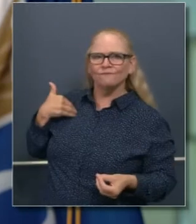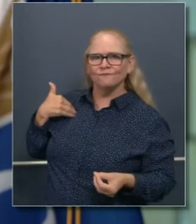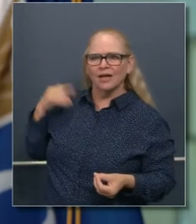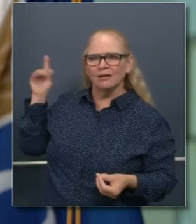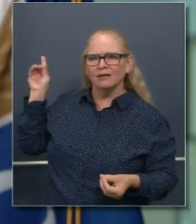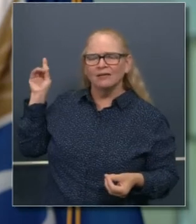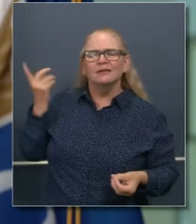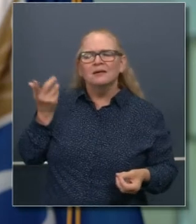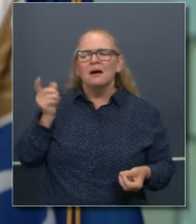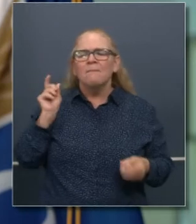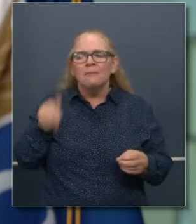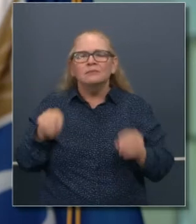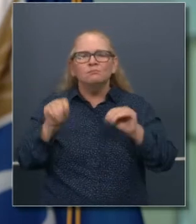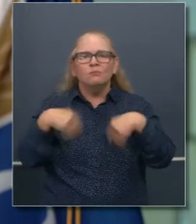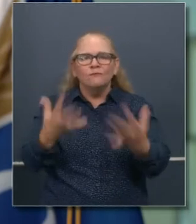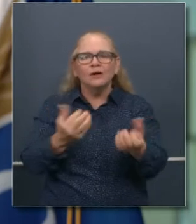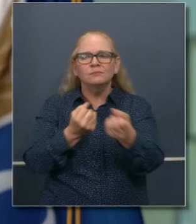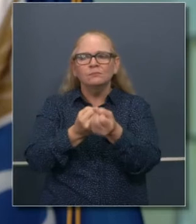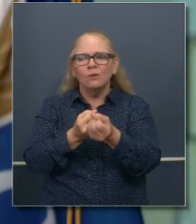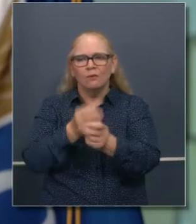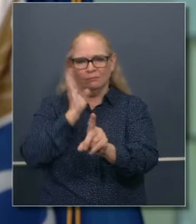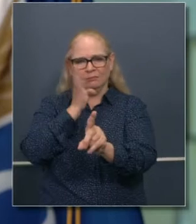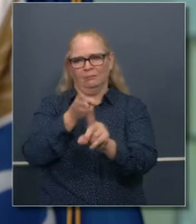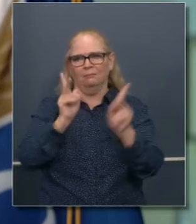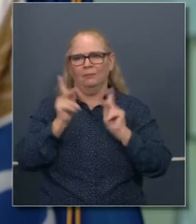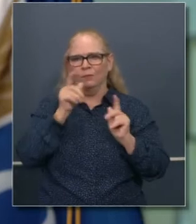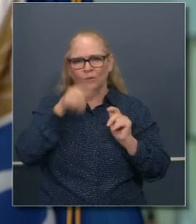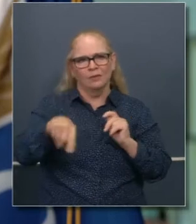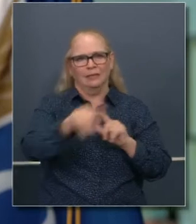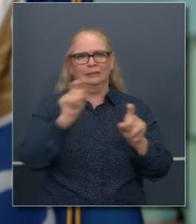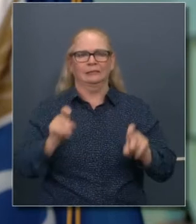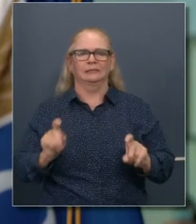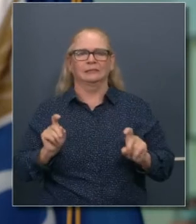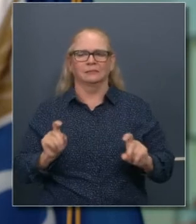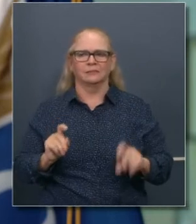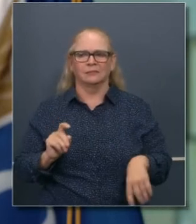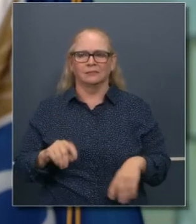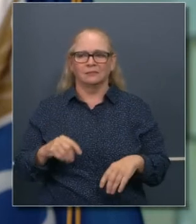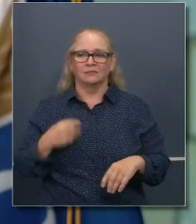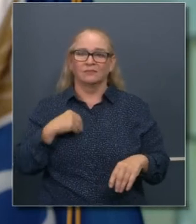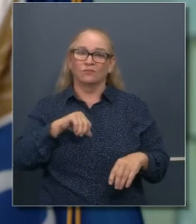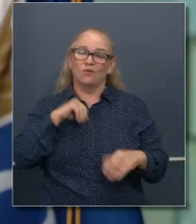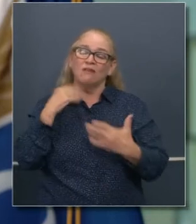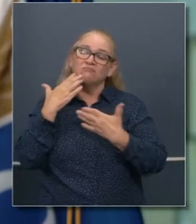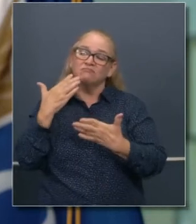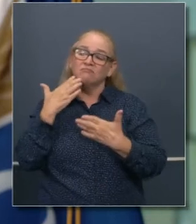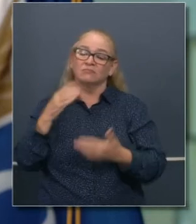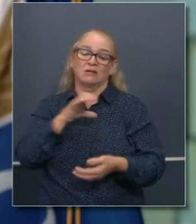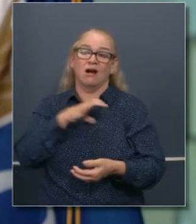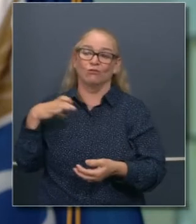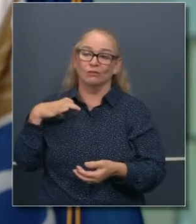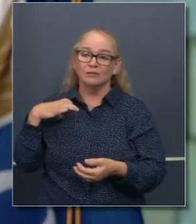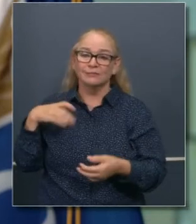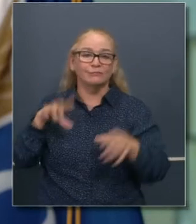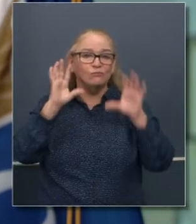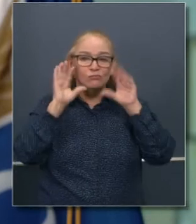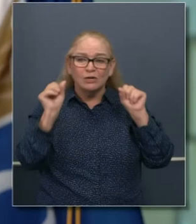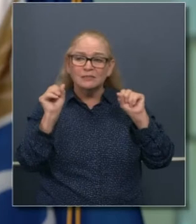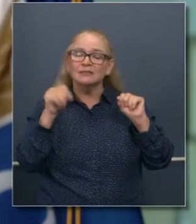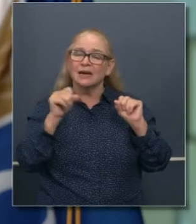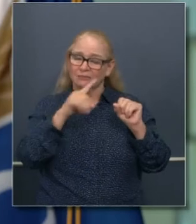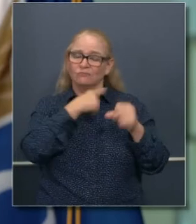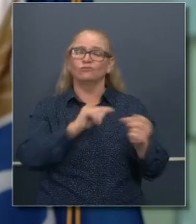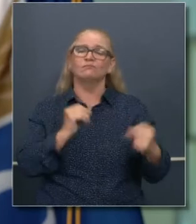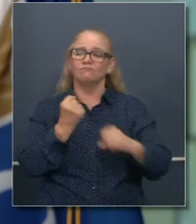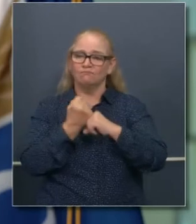clara y con impacto. Y estamos muy orgullosos y estamos contentos, agradecidos de que el Congreso y también al